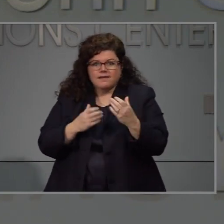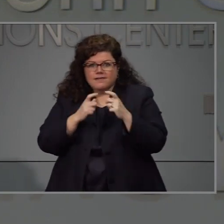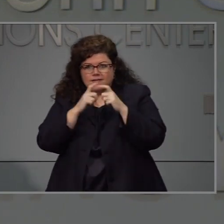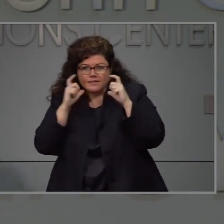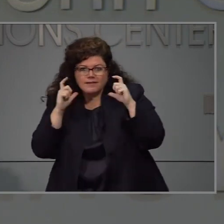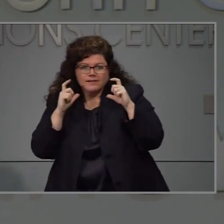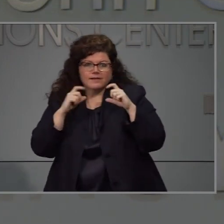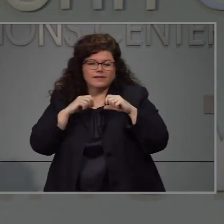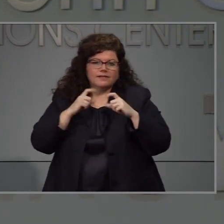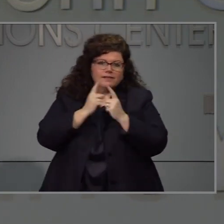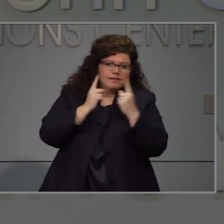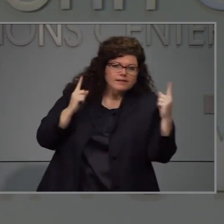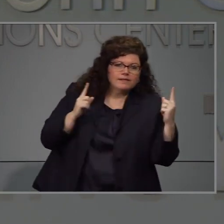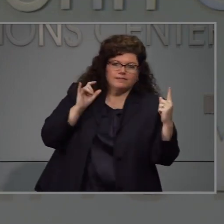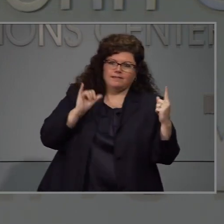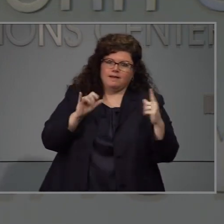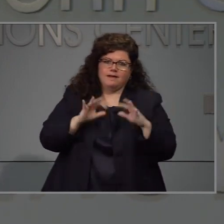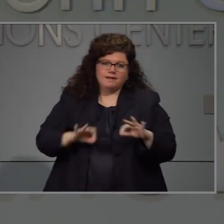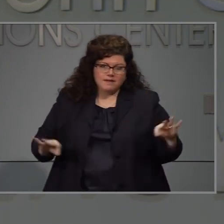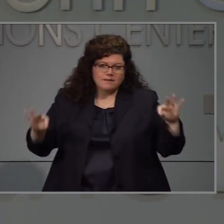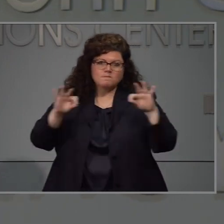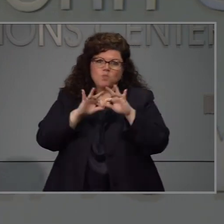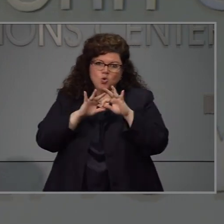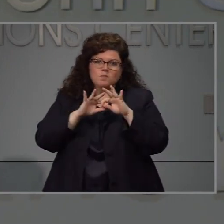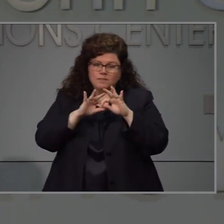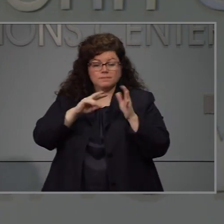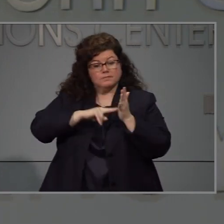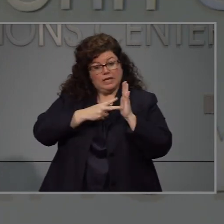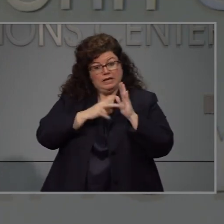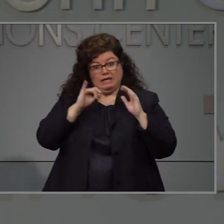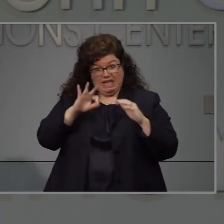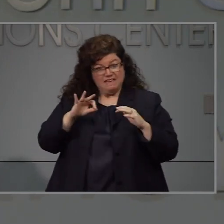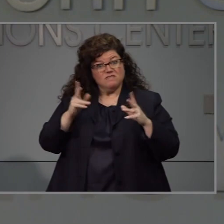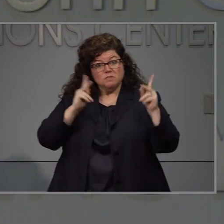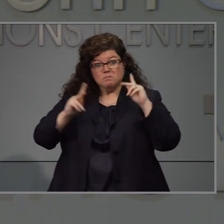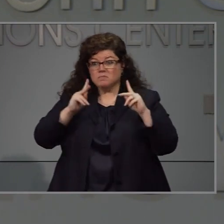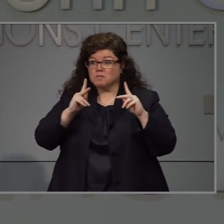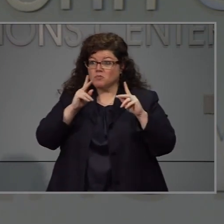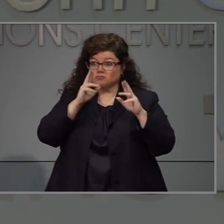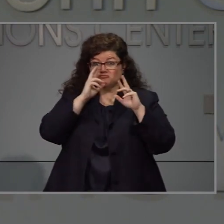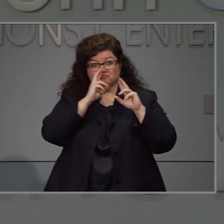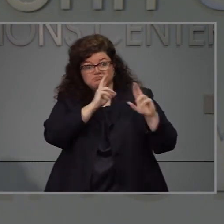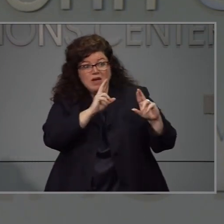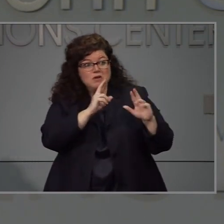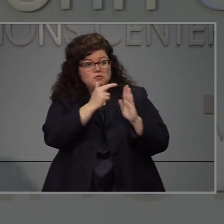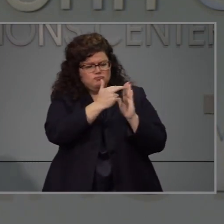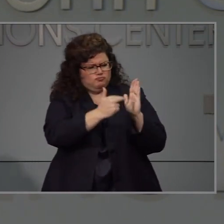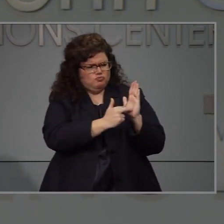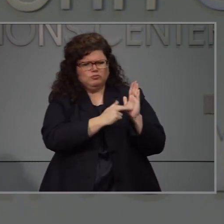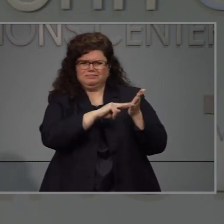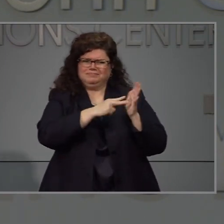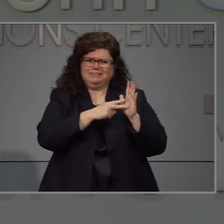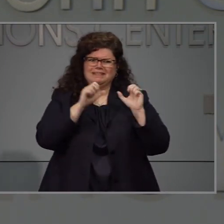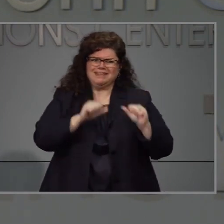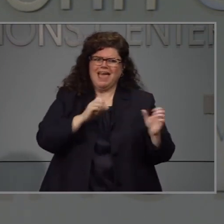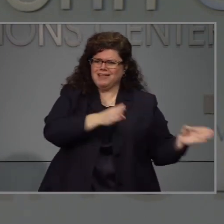vamos a poder mantener las cifras en el lugar poder avanzar con esto. siguiente.